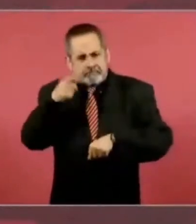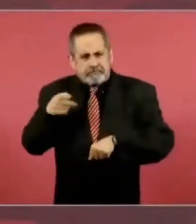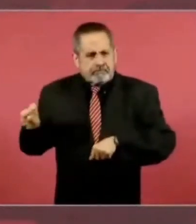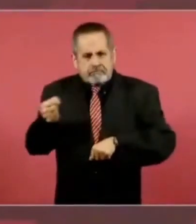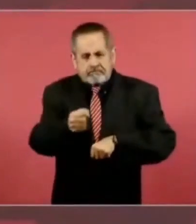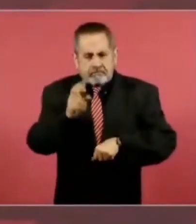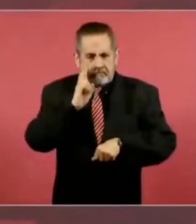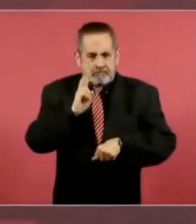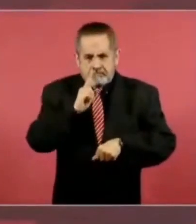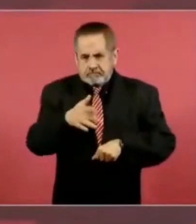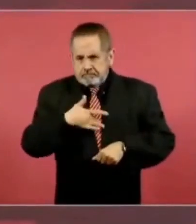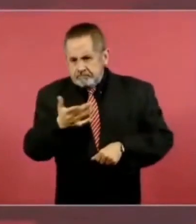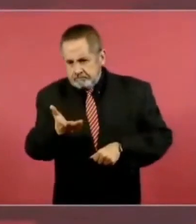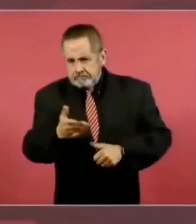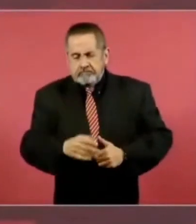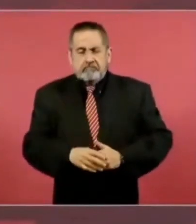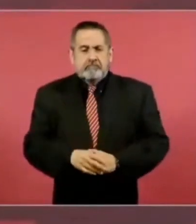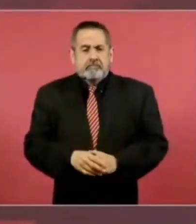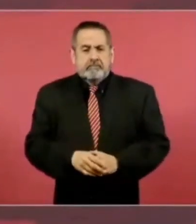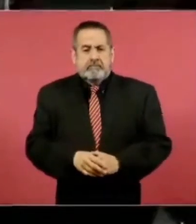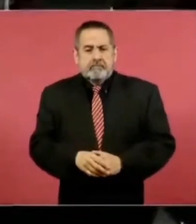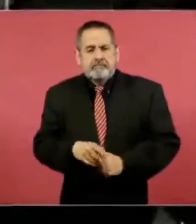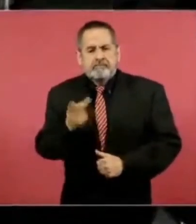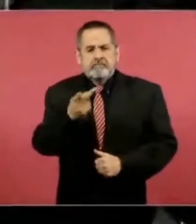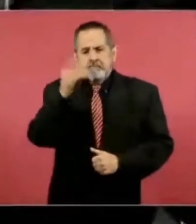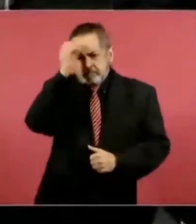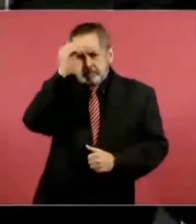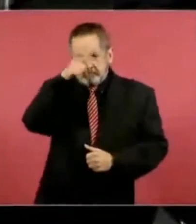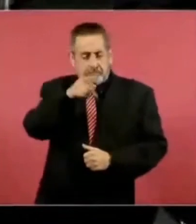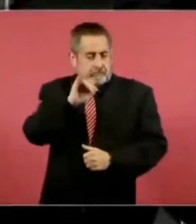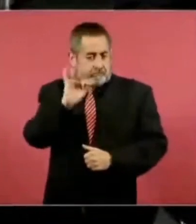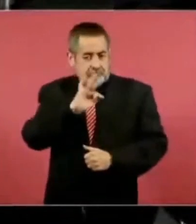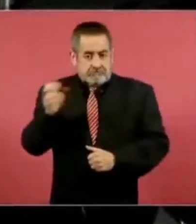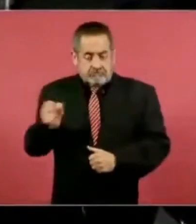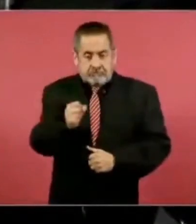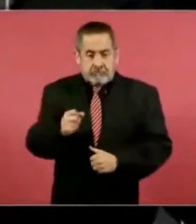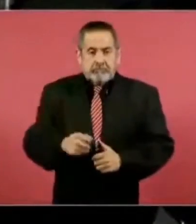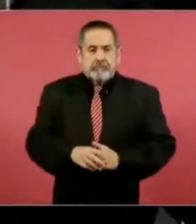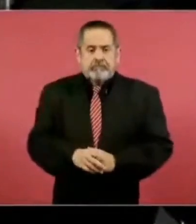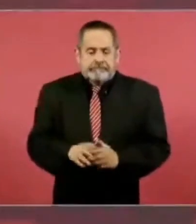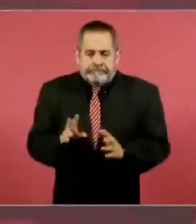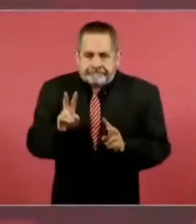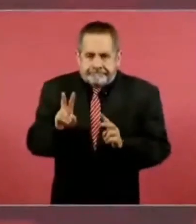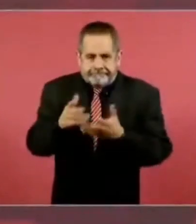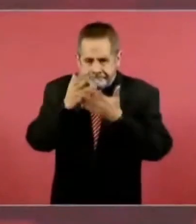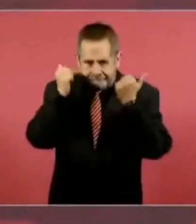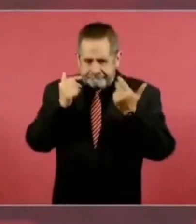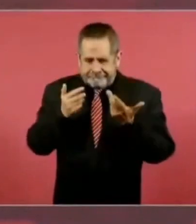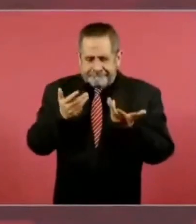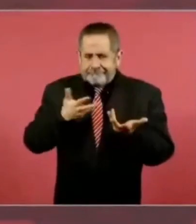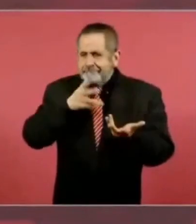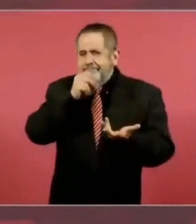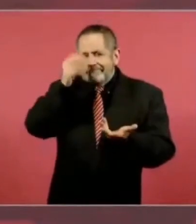¿Te parece? de haber sido esa designación, ¿cuál sería su opinión? Pero es que no tengo los elementos.